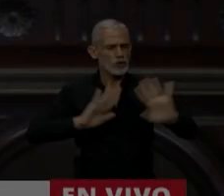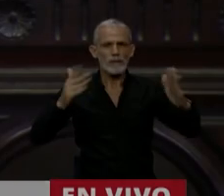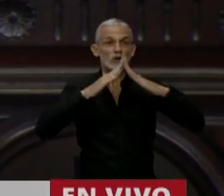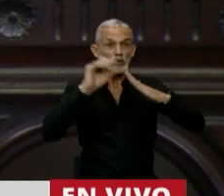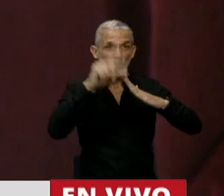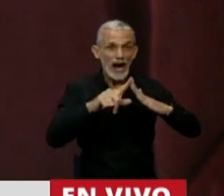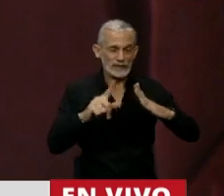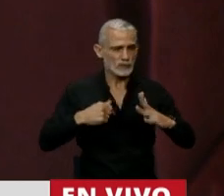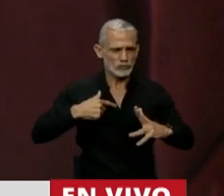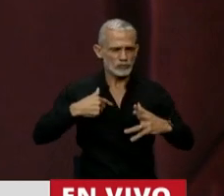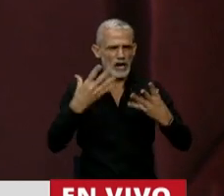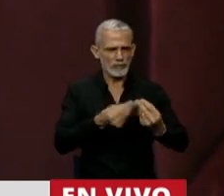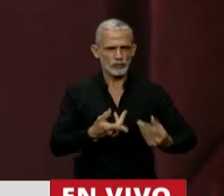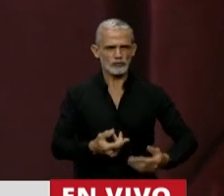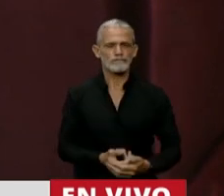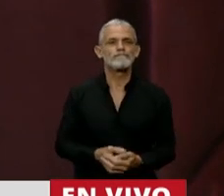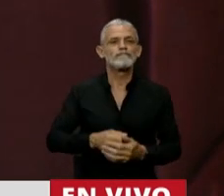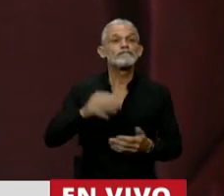En uso de la palabra, Luis Juez.